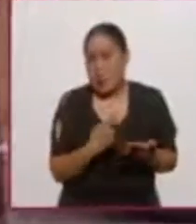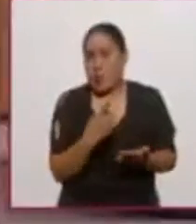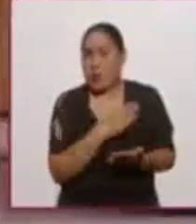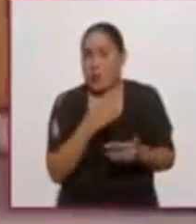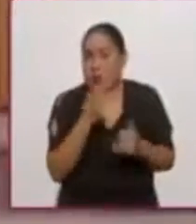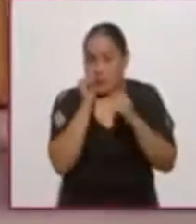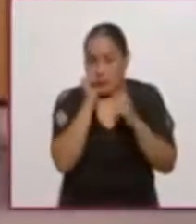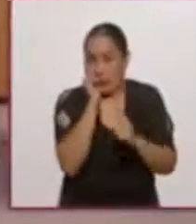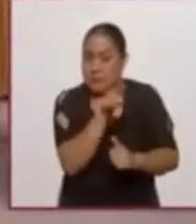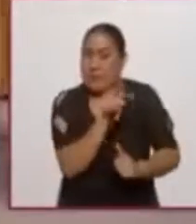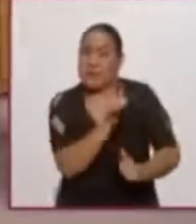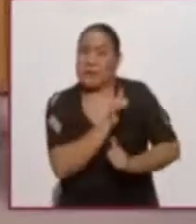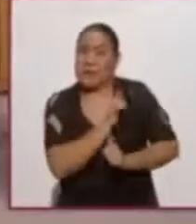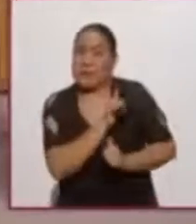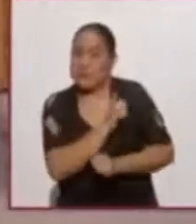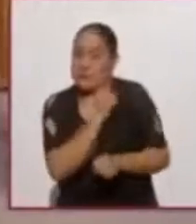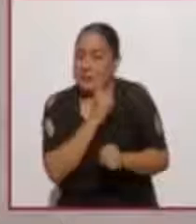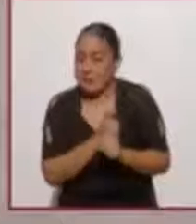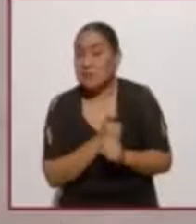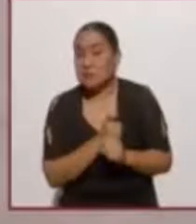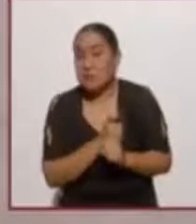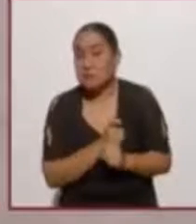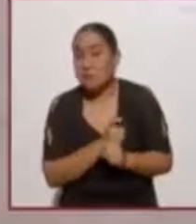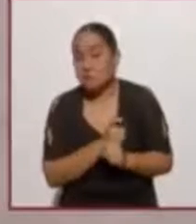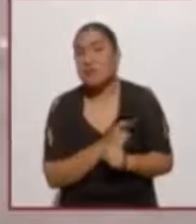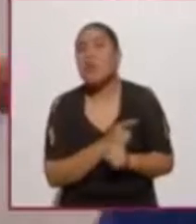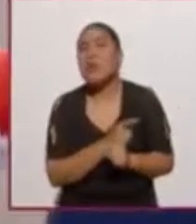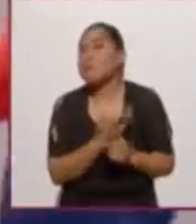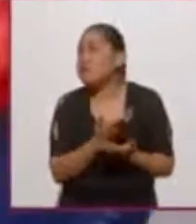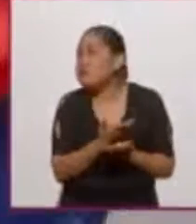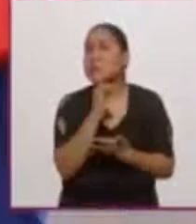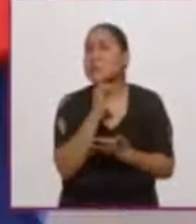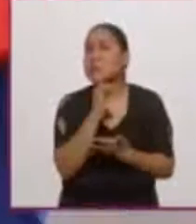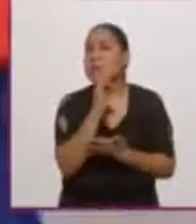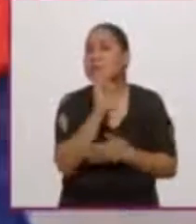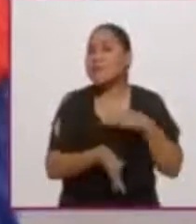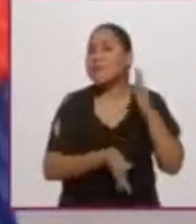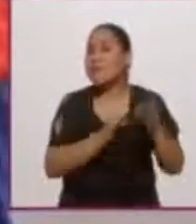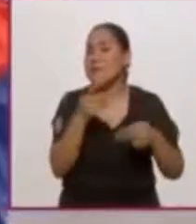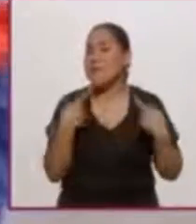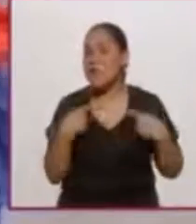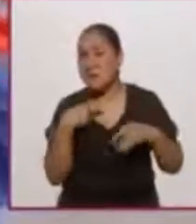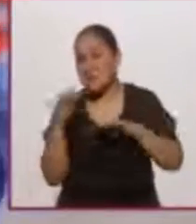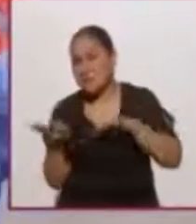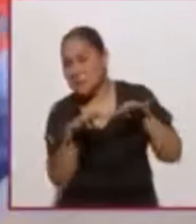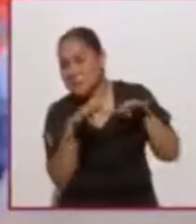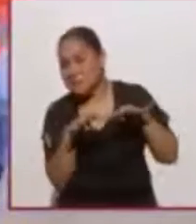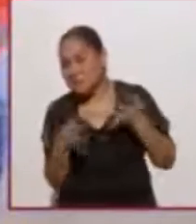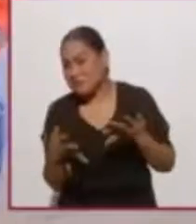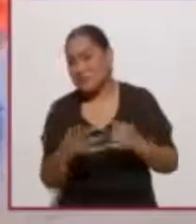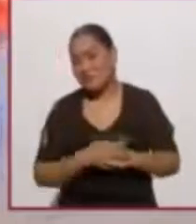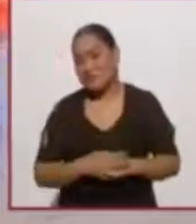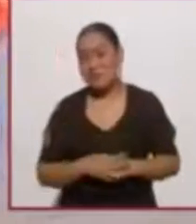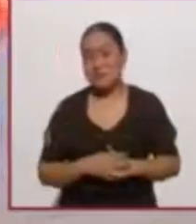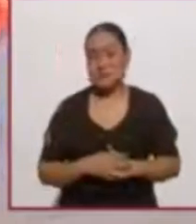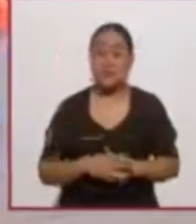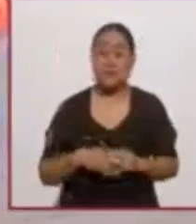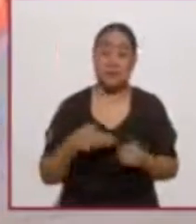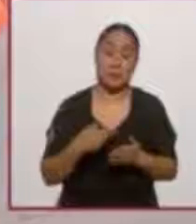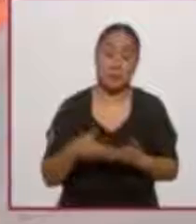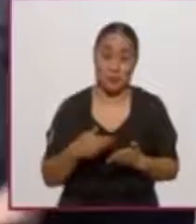particular del ejército, que los hace muy aceptables, por no decir populares. Entonces,